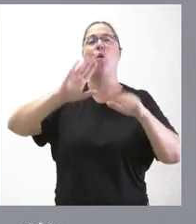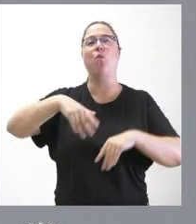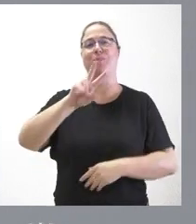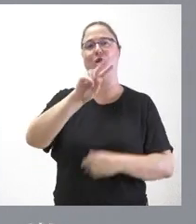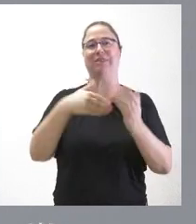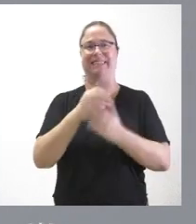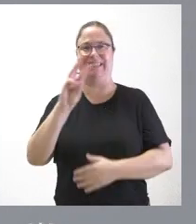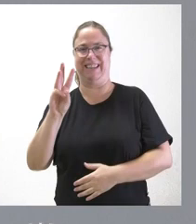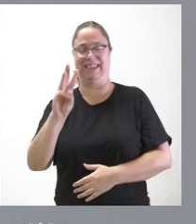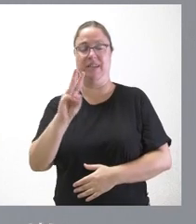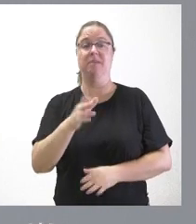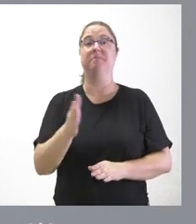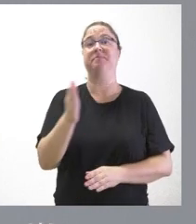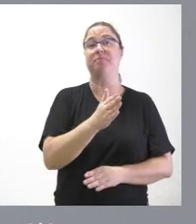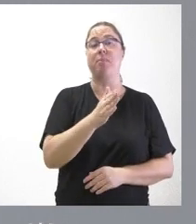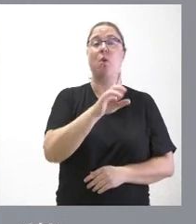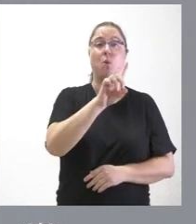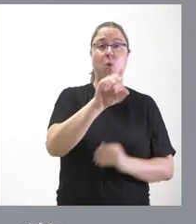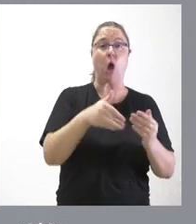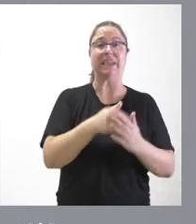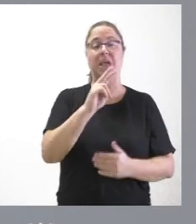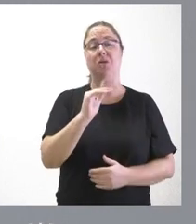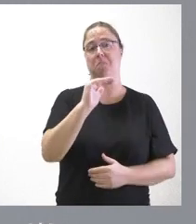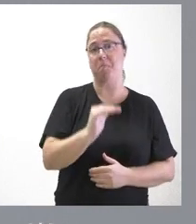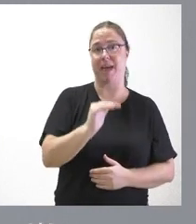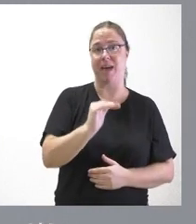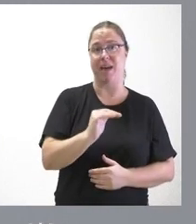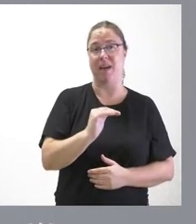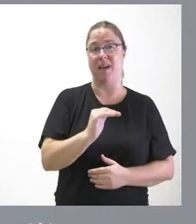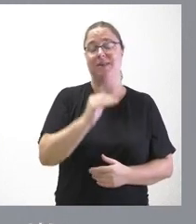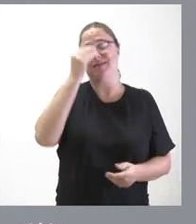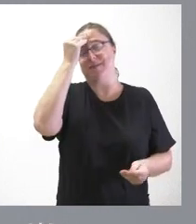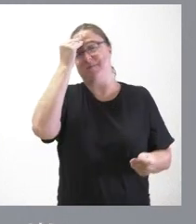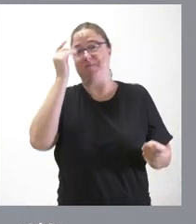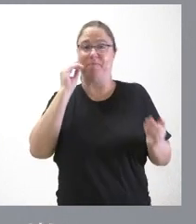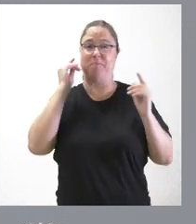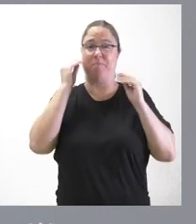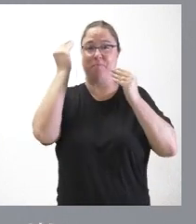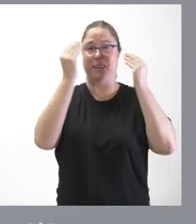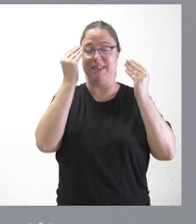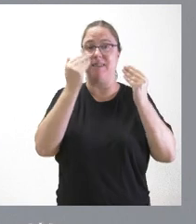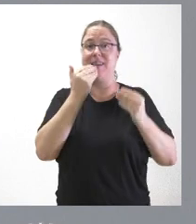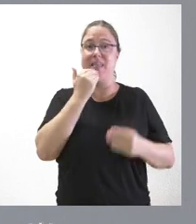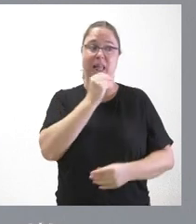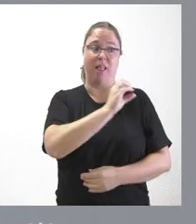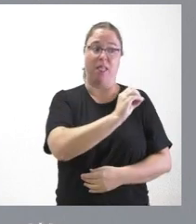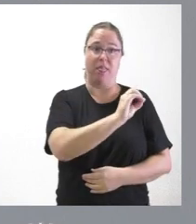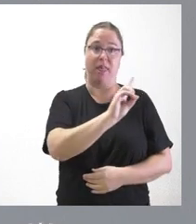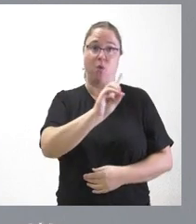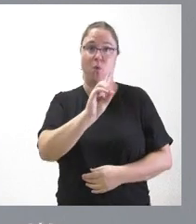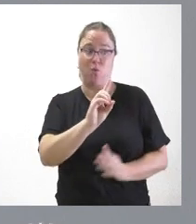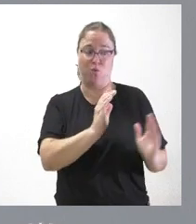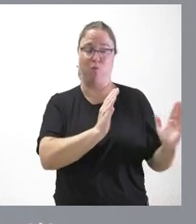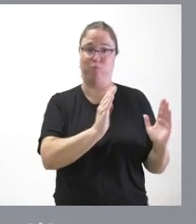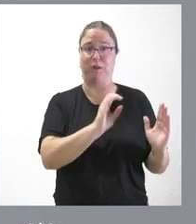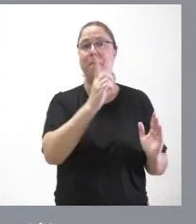algo menor, como ven ustedes, en el curso inferior. Y la estimación y la previsión es que para el curso de edades